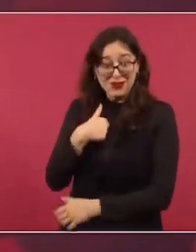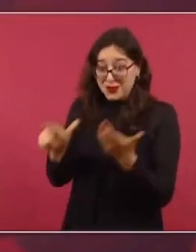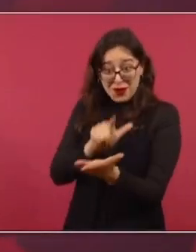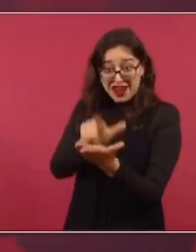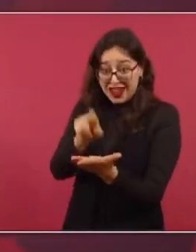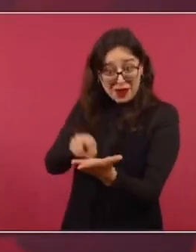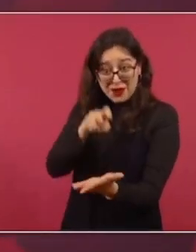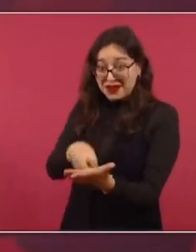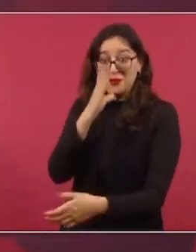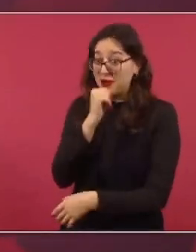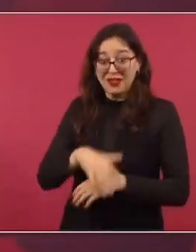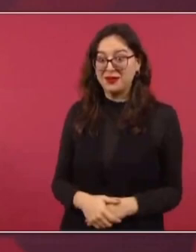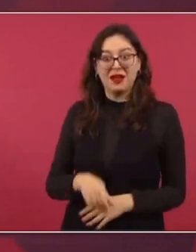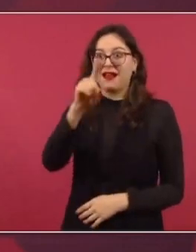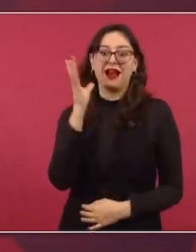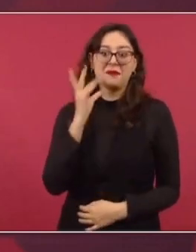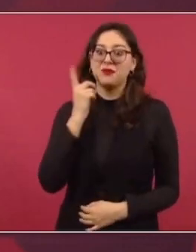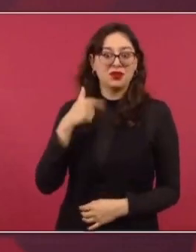No, no, es ya hay independencia.